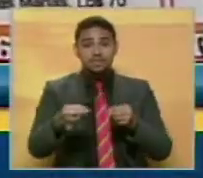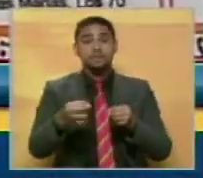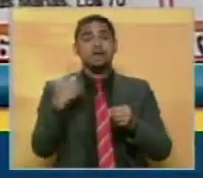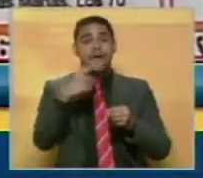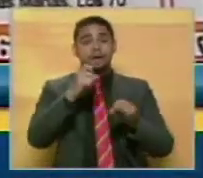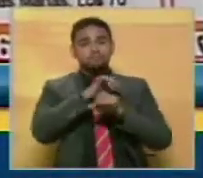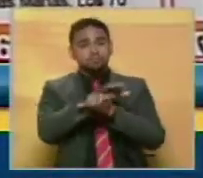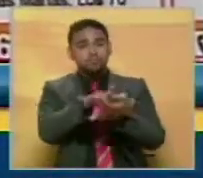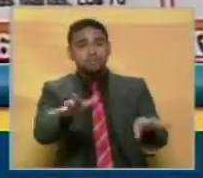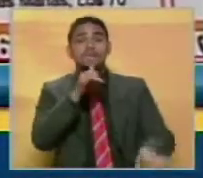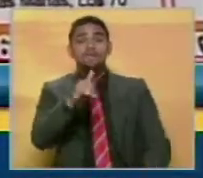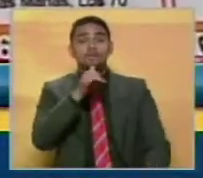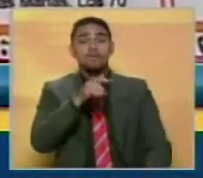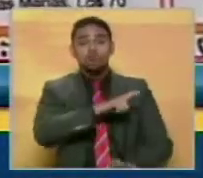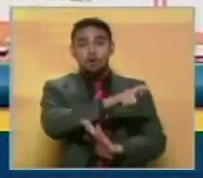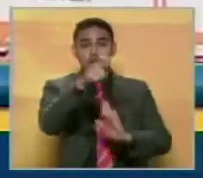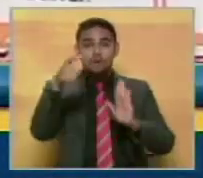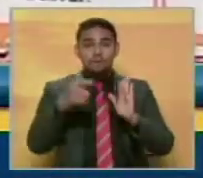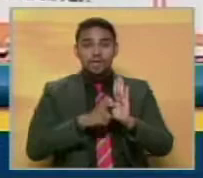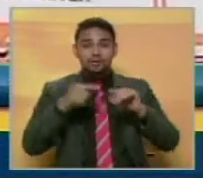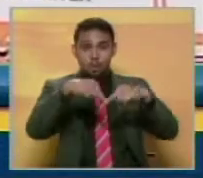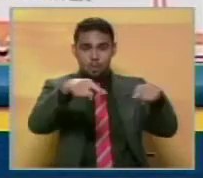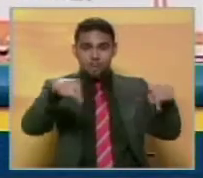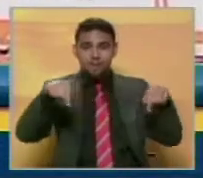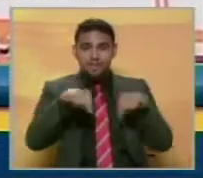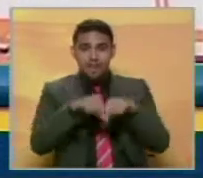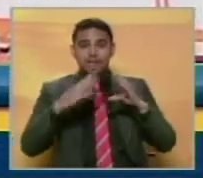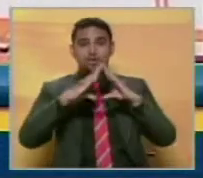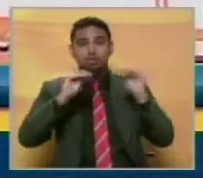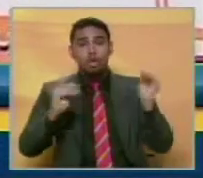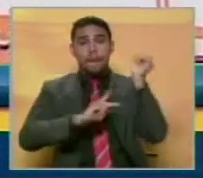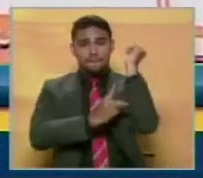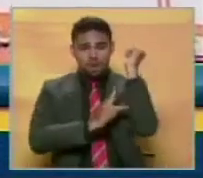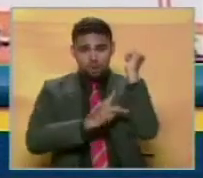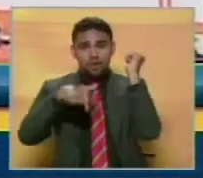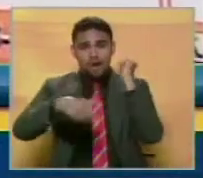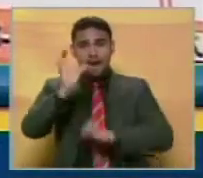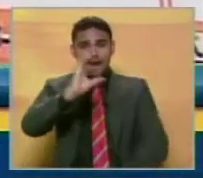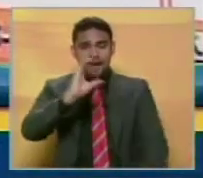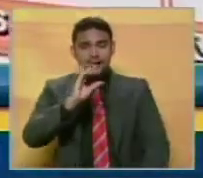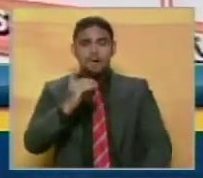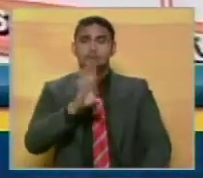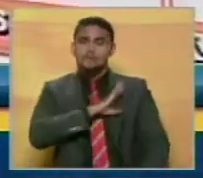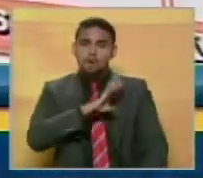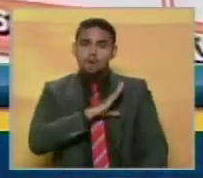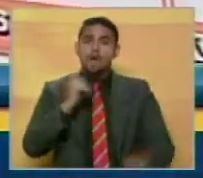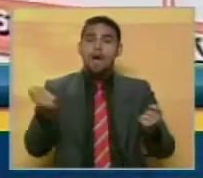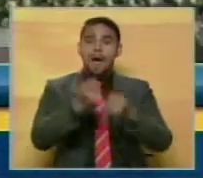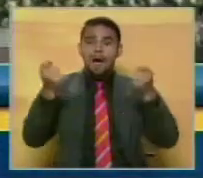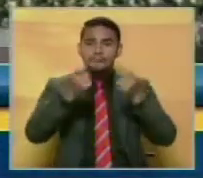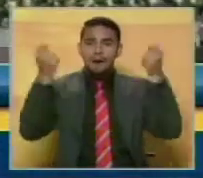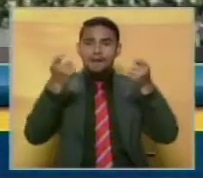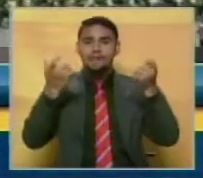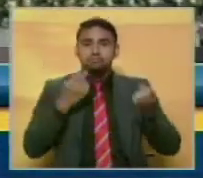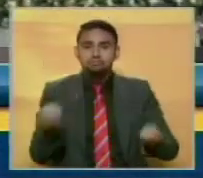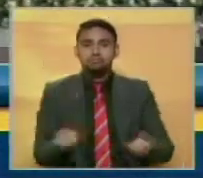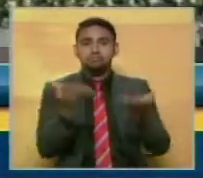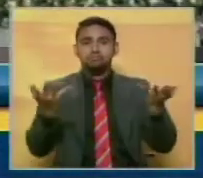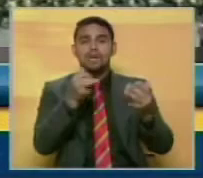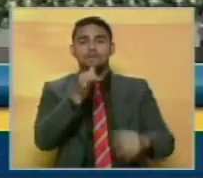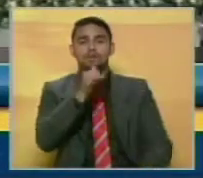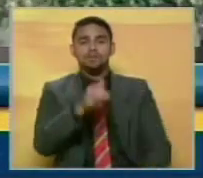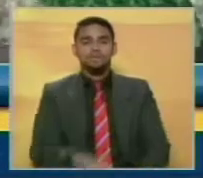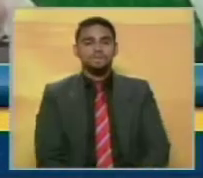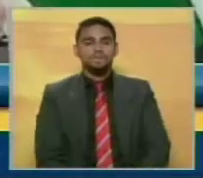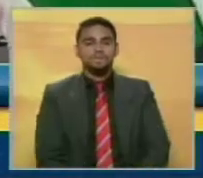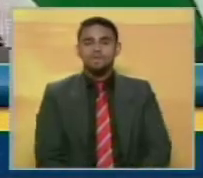desplegará información detallada sobre los cuadrantes en todas las parroquias de la Gran Caracas como parte de una campaña de divulgación. No podemos darle